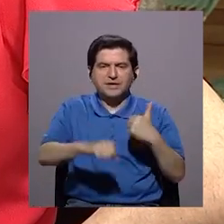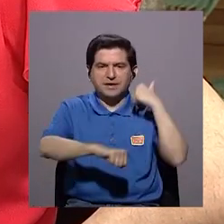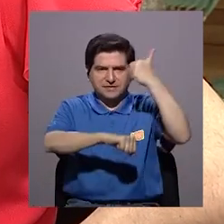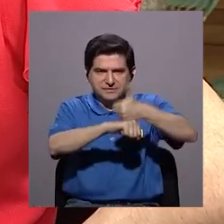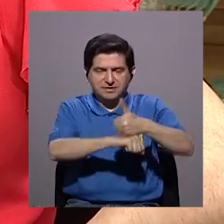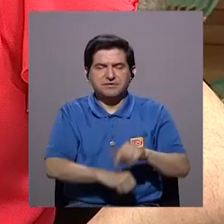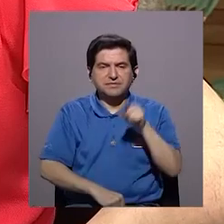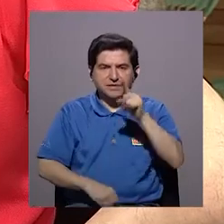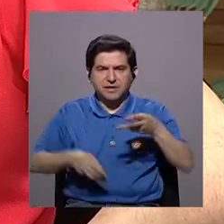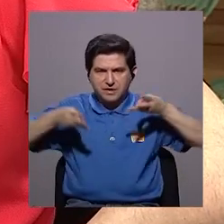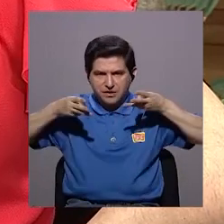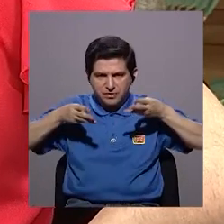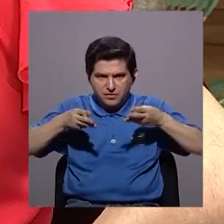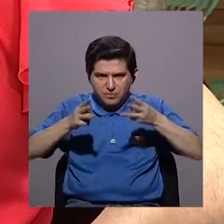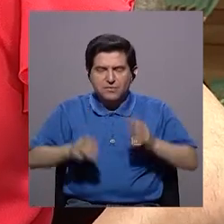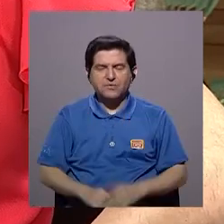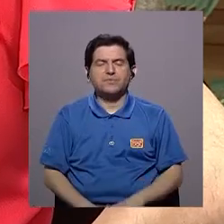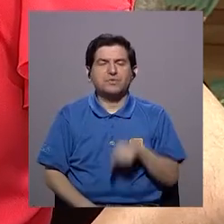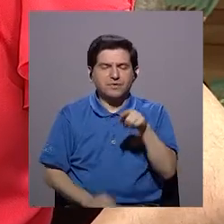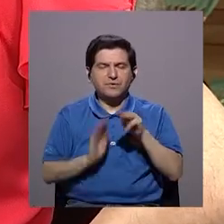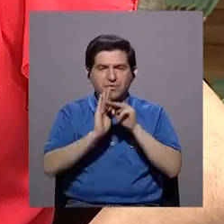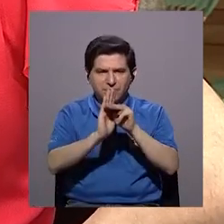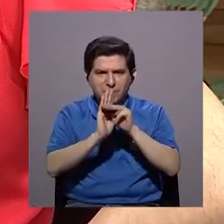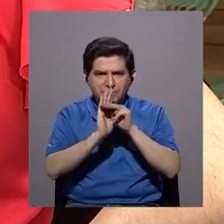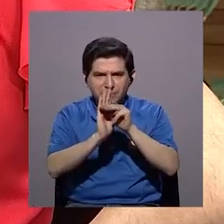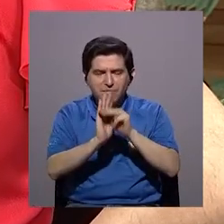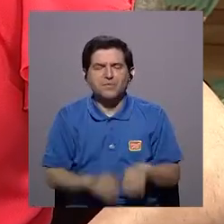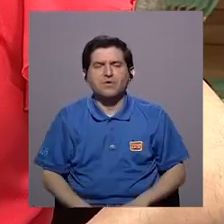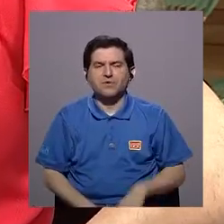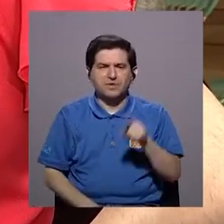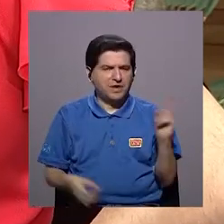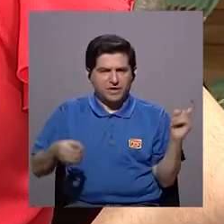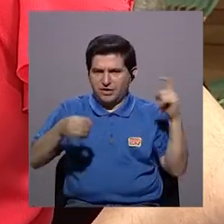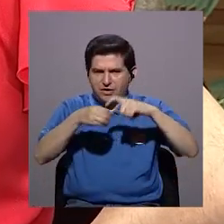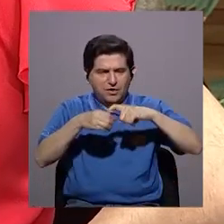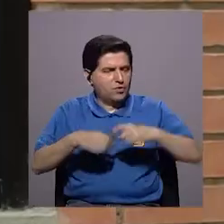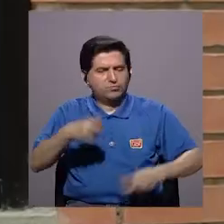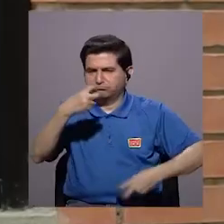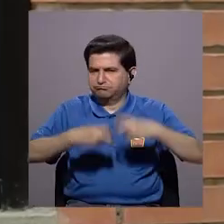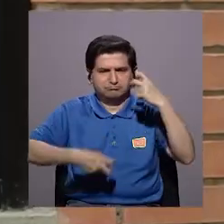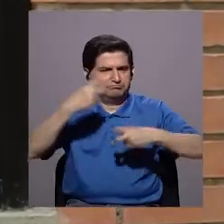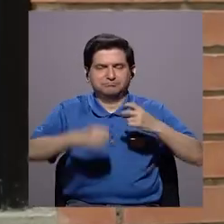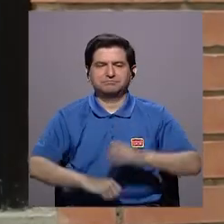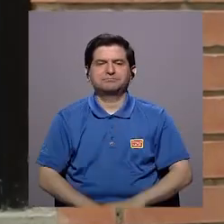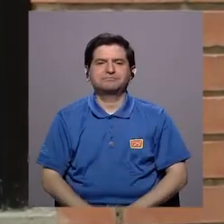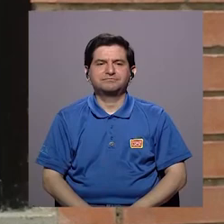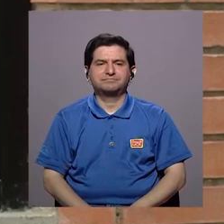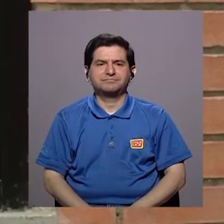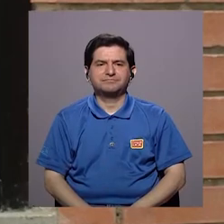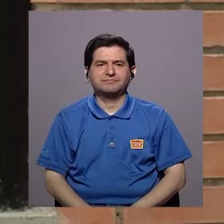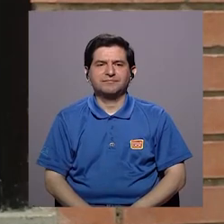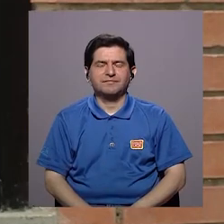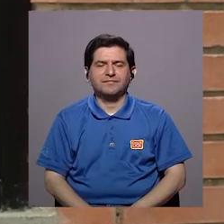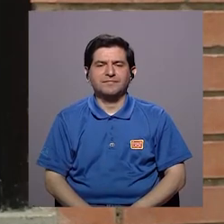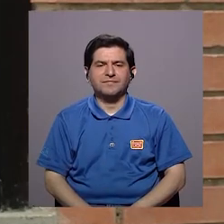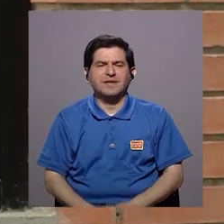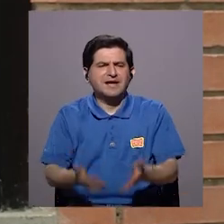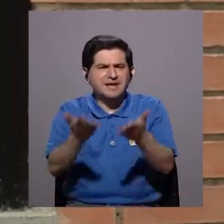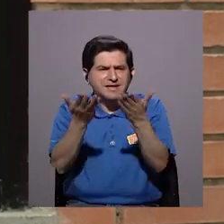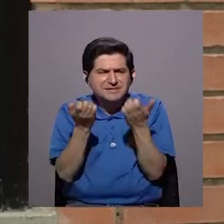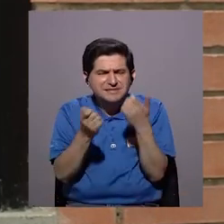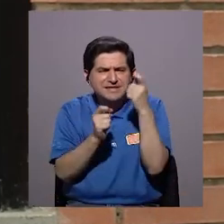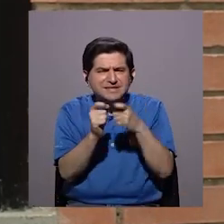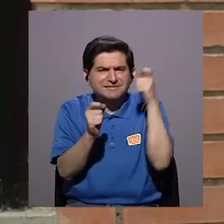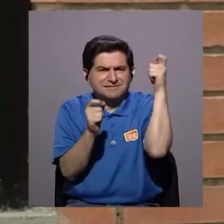determinar un patrón básico infértil, ya sin problema. Bueno, si se